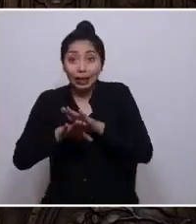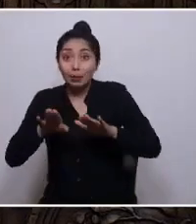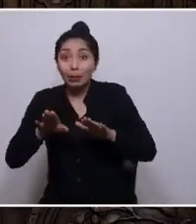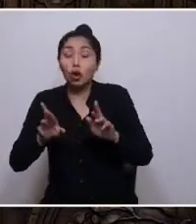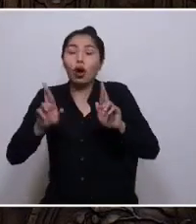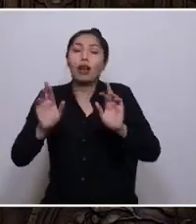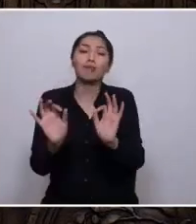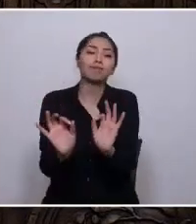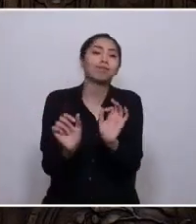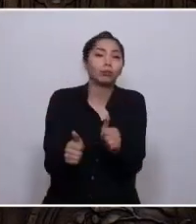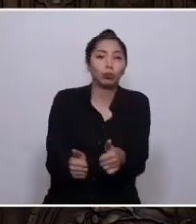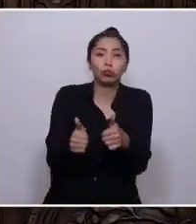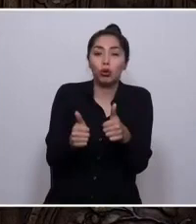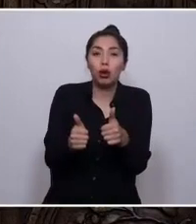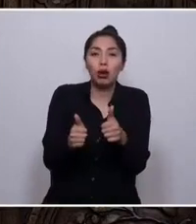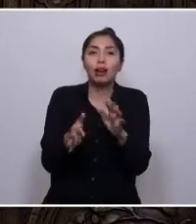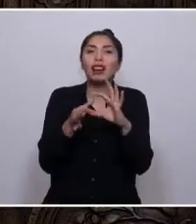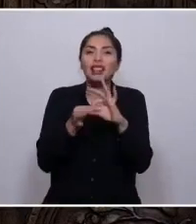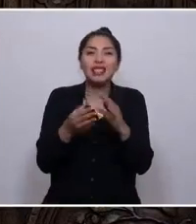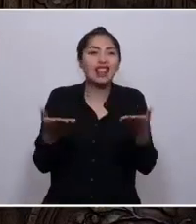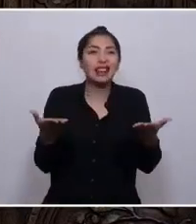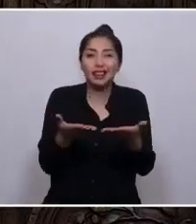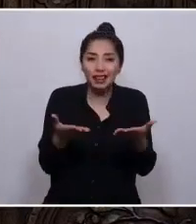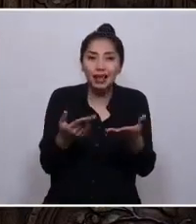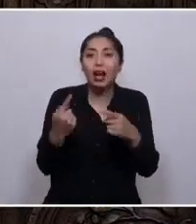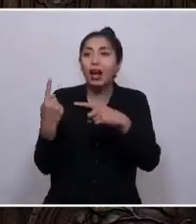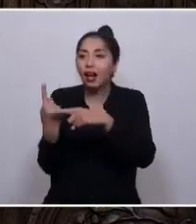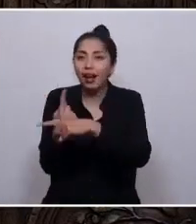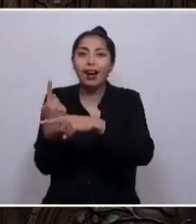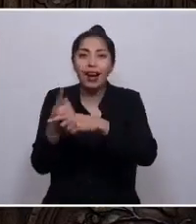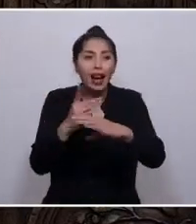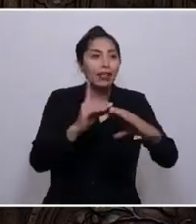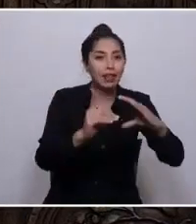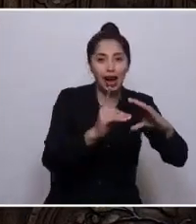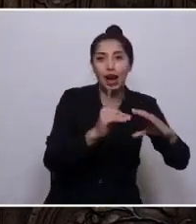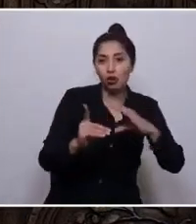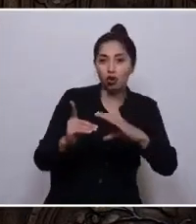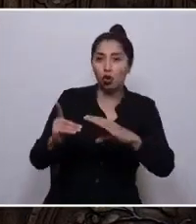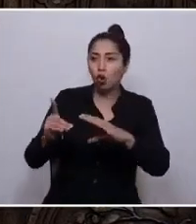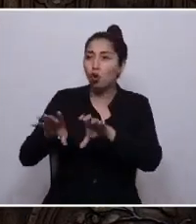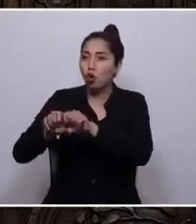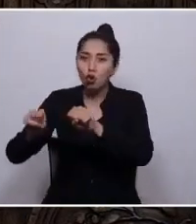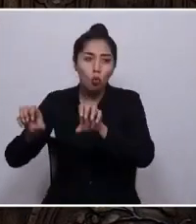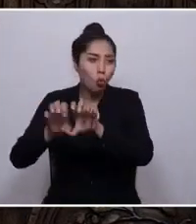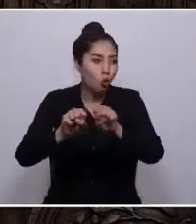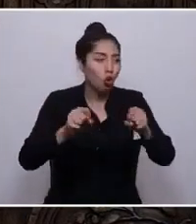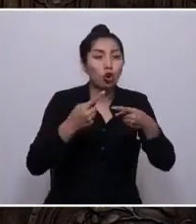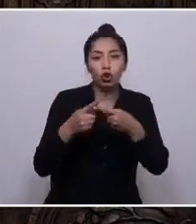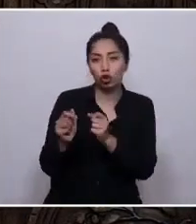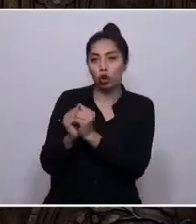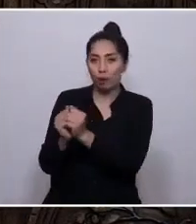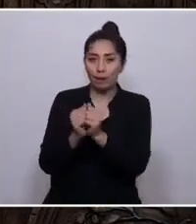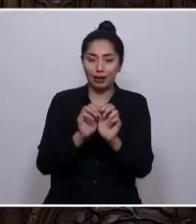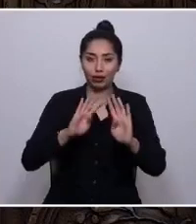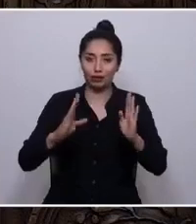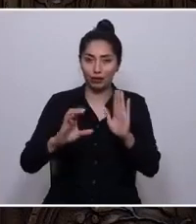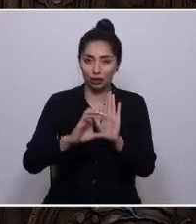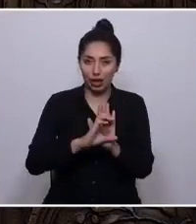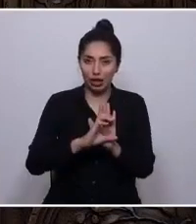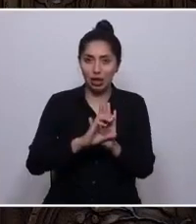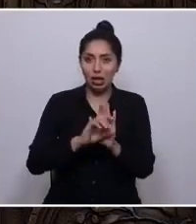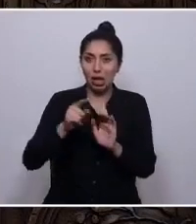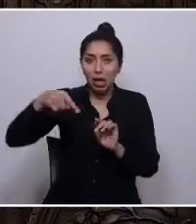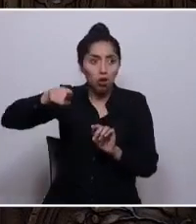exitoso, será gracias al diálogo y consenso a que arrevemos con los demás colegas convencionales, que provienen de